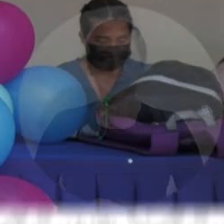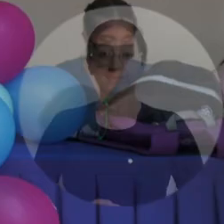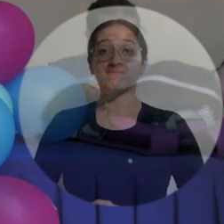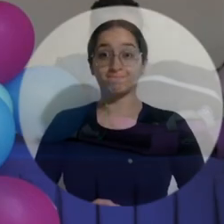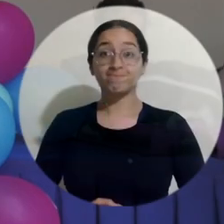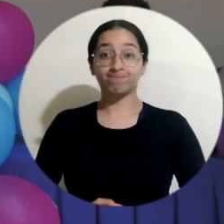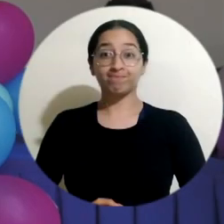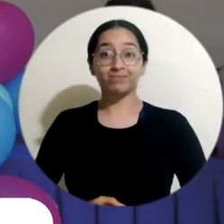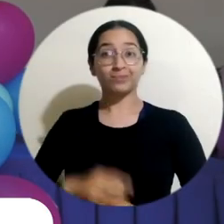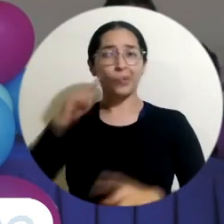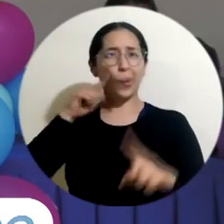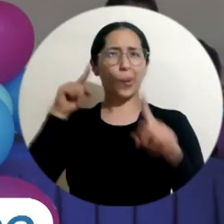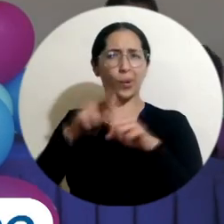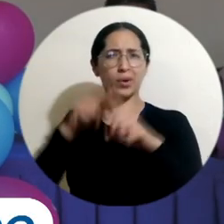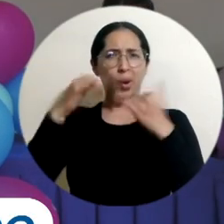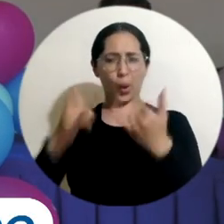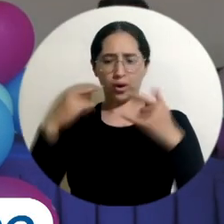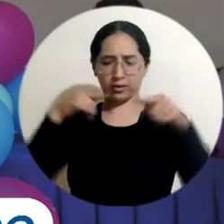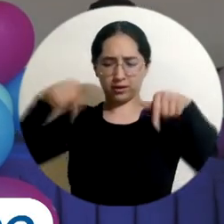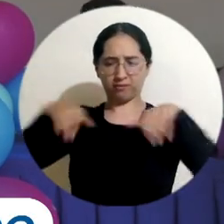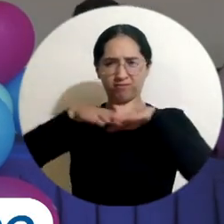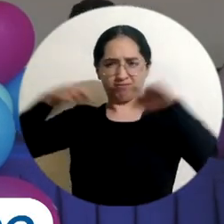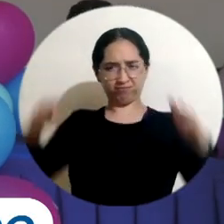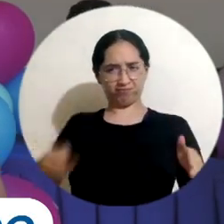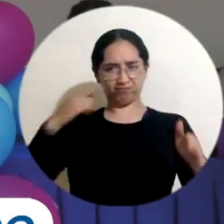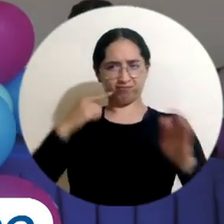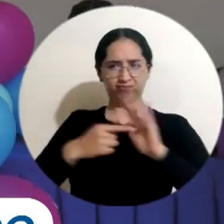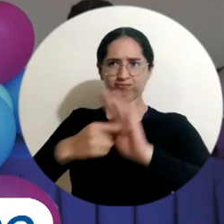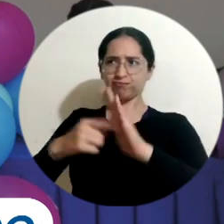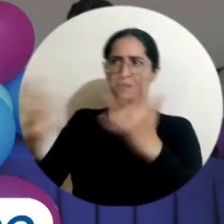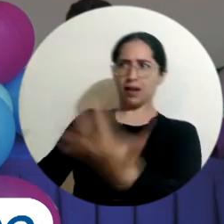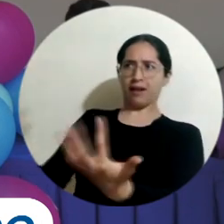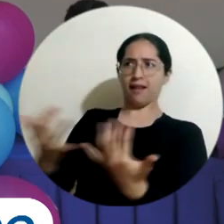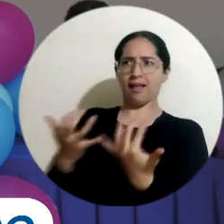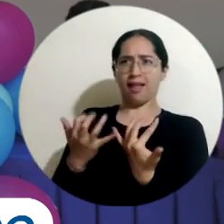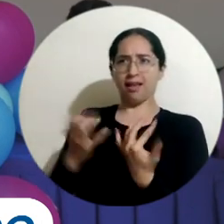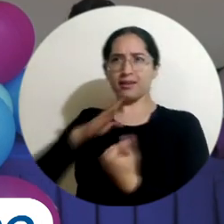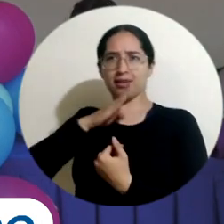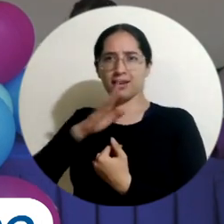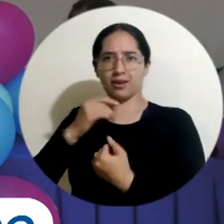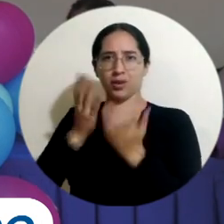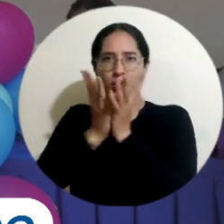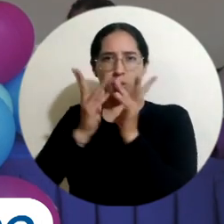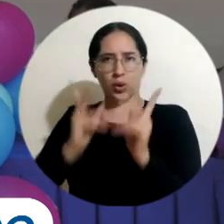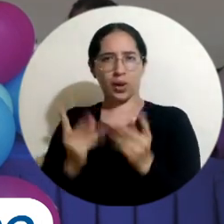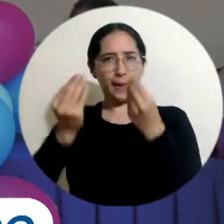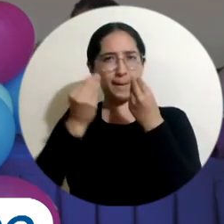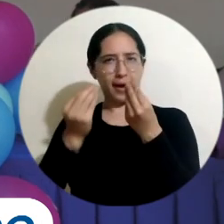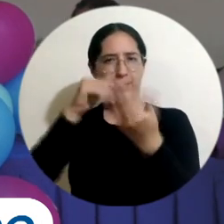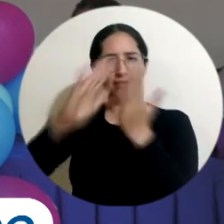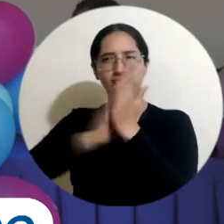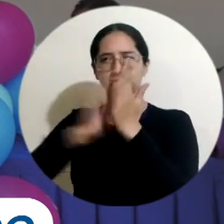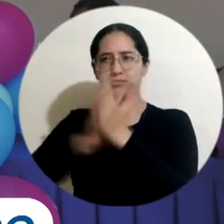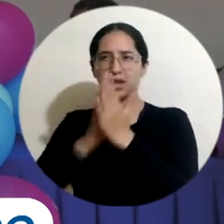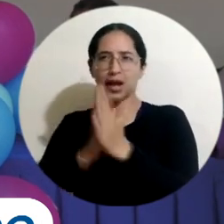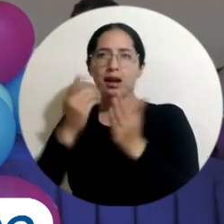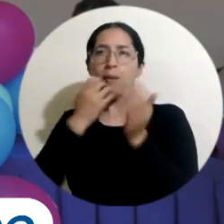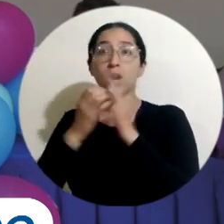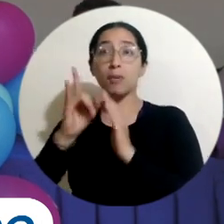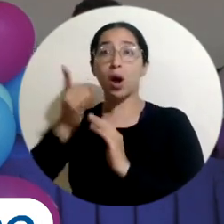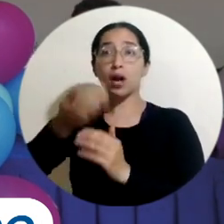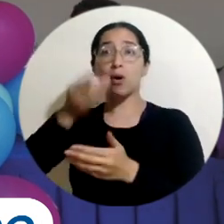La idea de este stand fue realmente atraer a los estudiantes para que conociera un poco acerca de los diferentes métodos